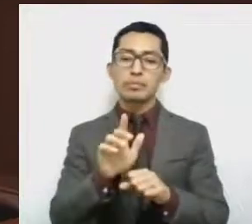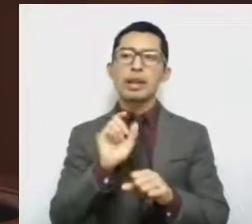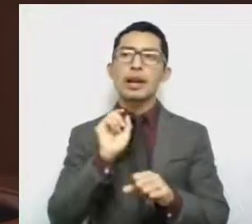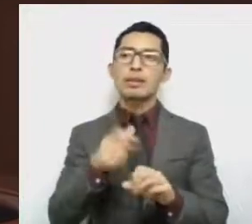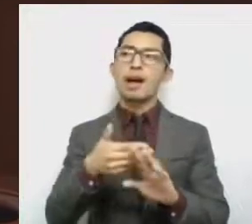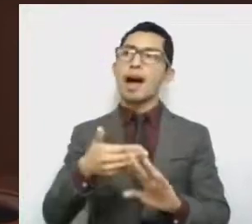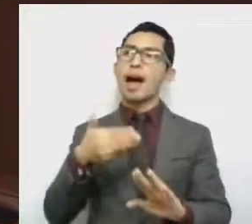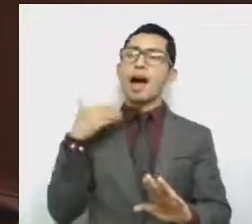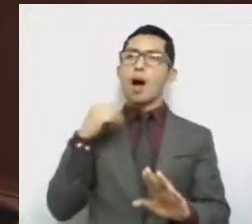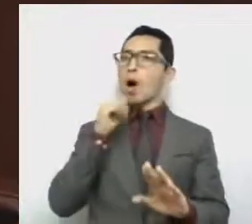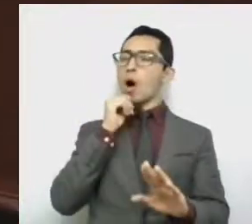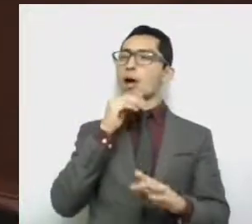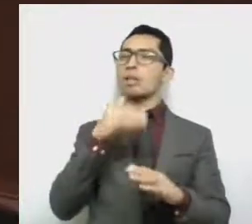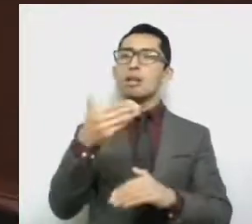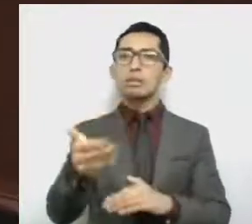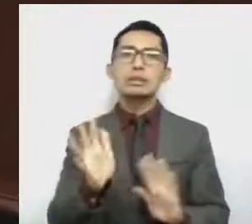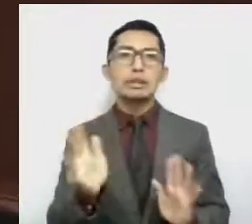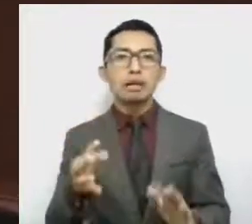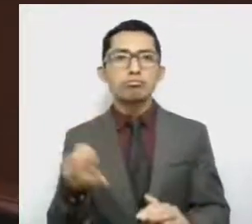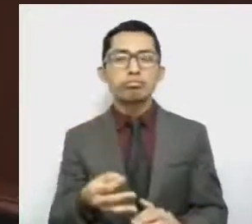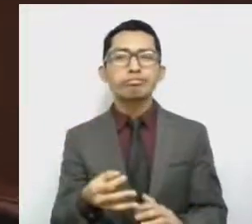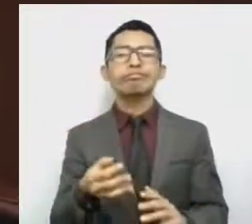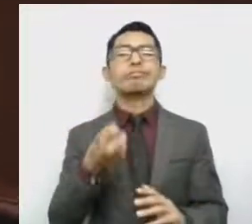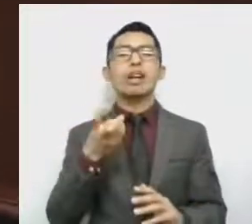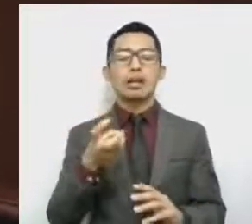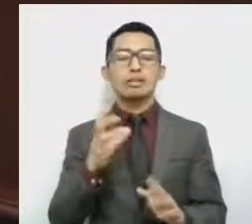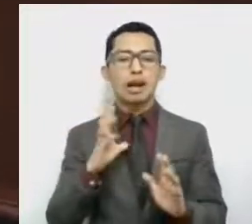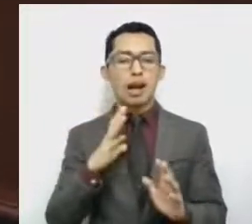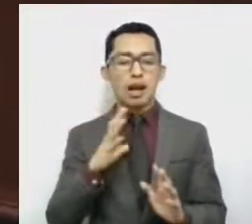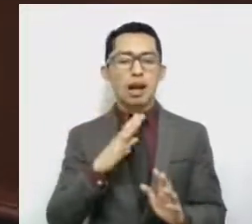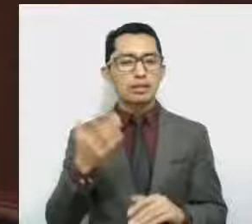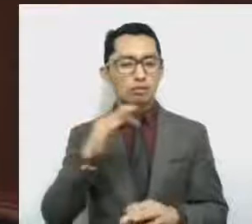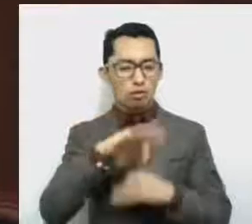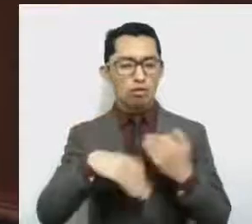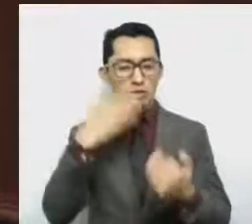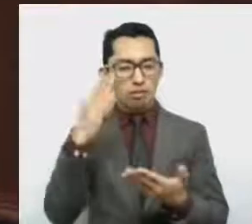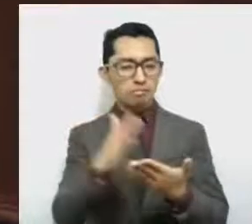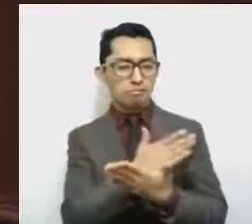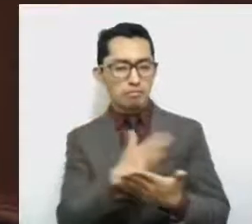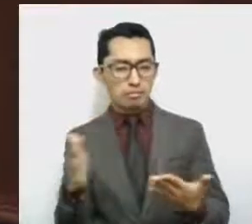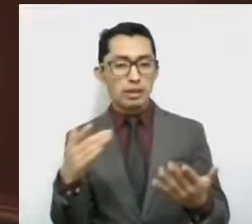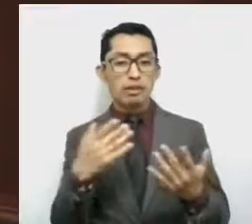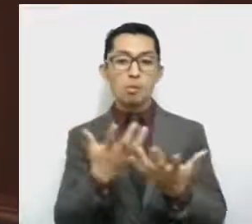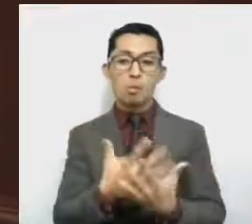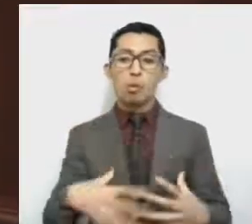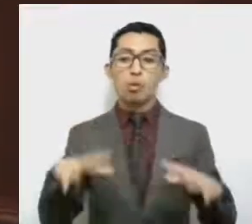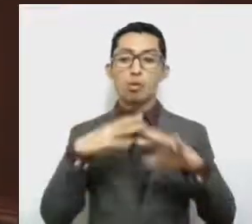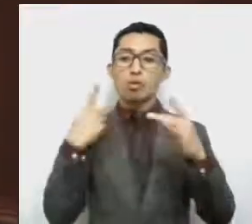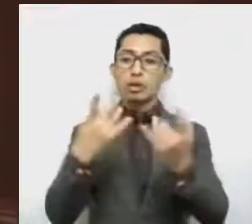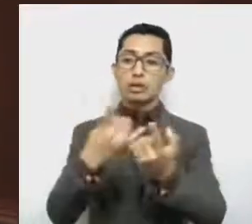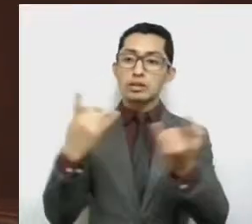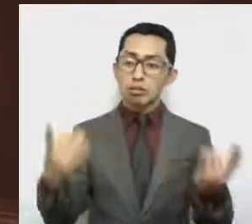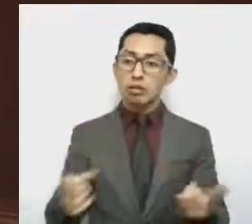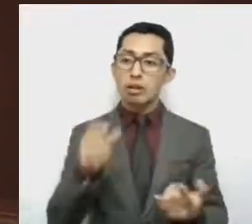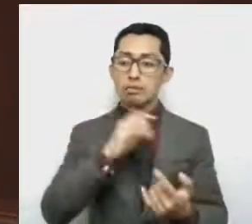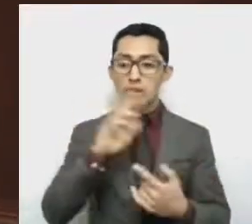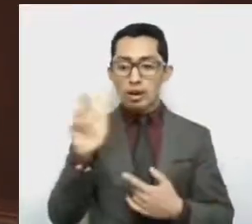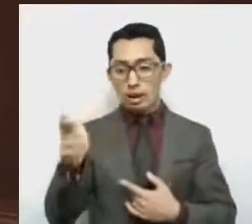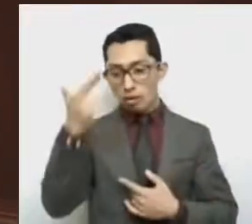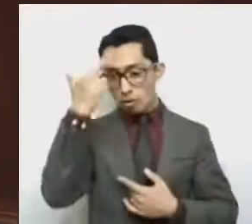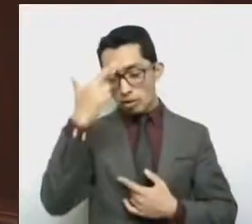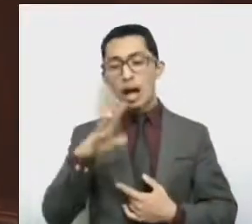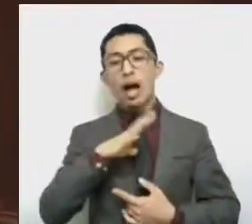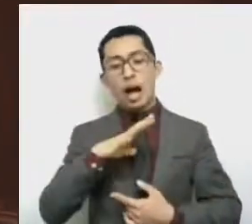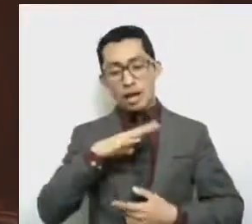un después en la época contemporánea, en la historia del mundo y en los recuerdos de quienes la padecemos.